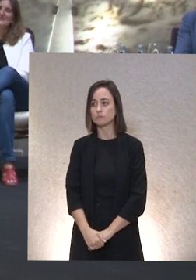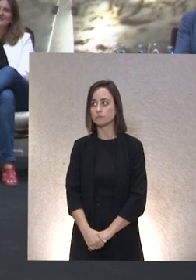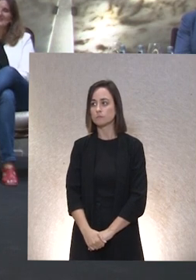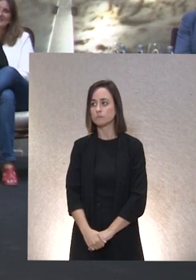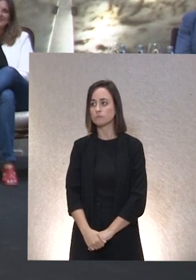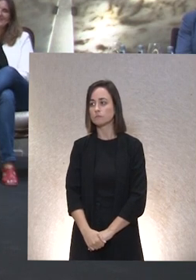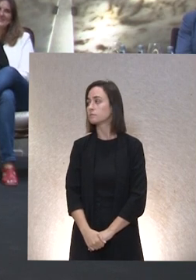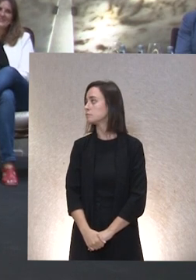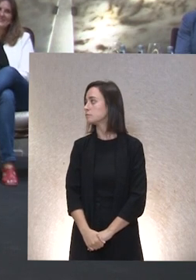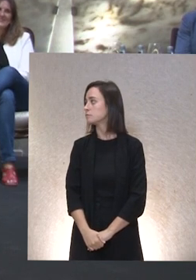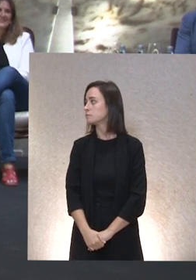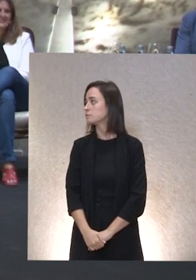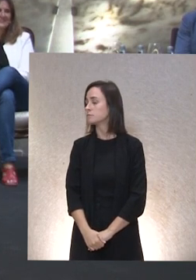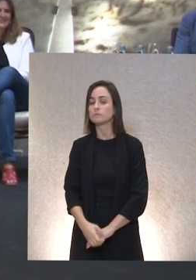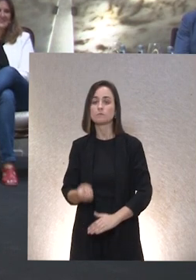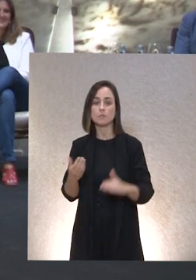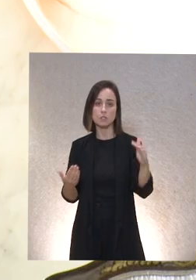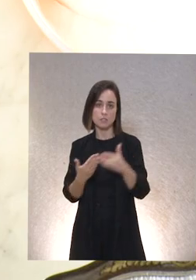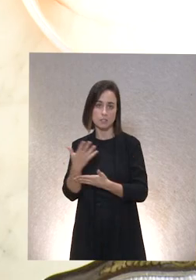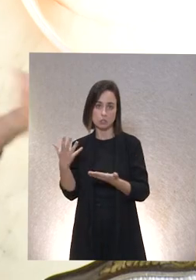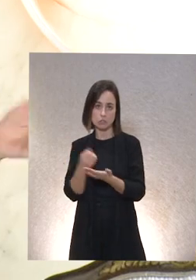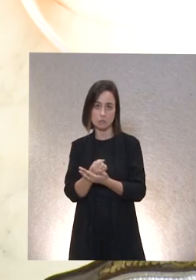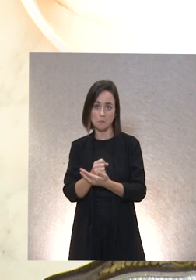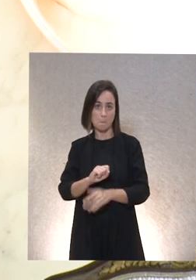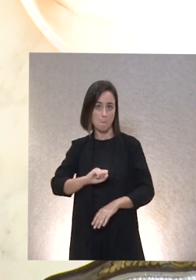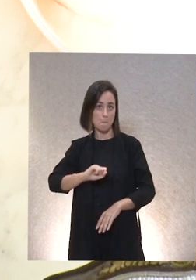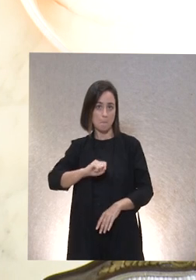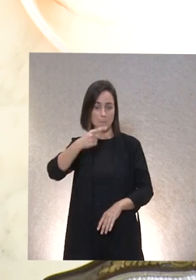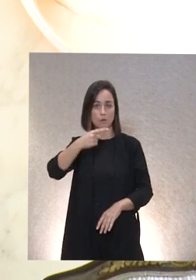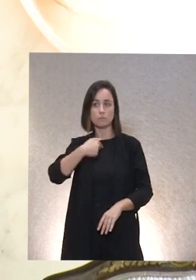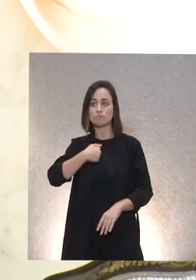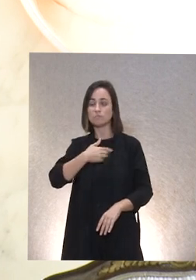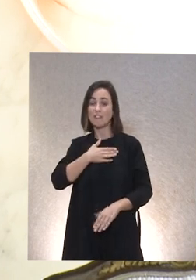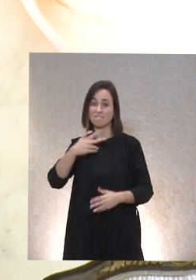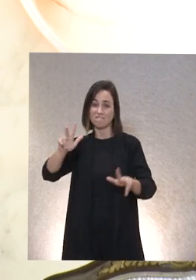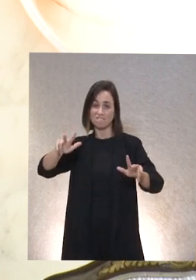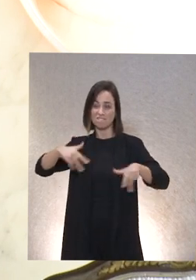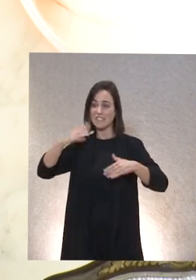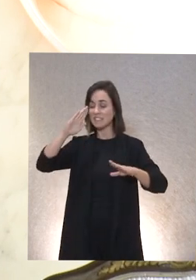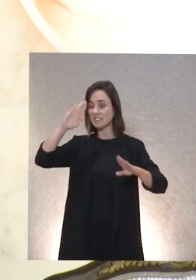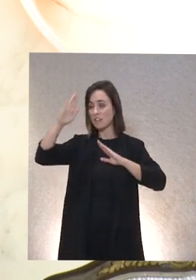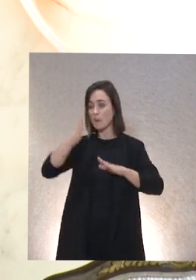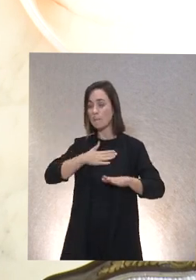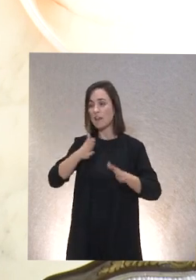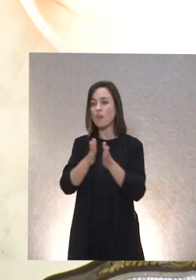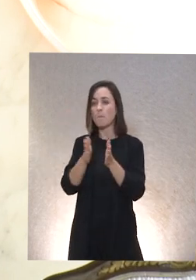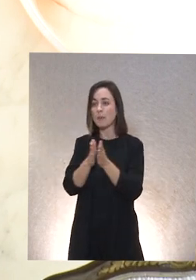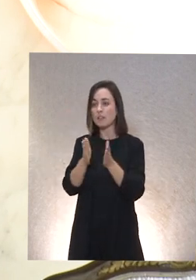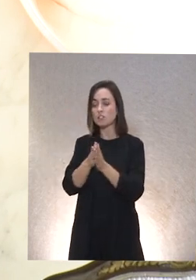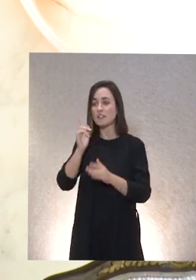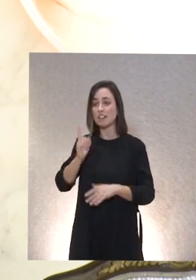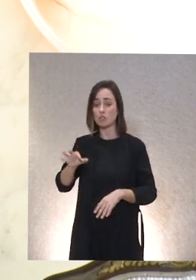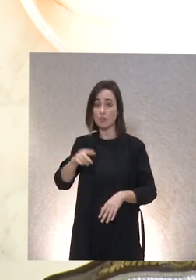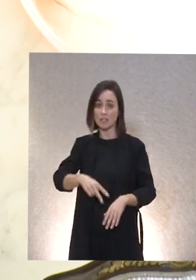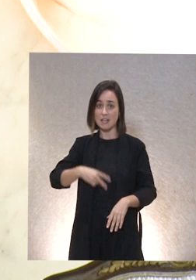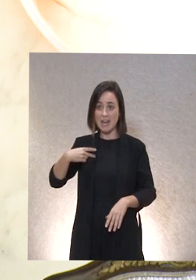buenos días a todos en primer lugar permítanme saludar a mis compañeros señor director general Enrique señora concejala